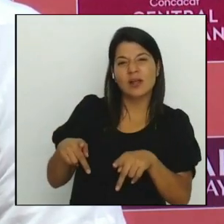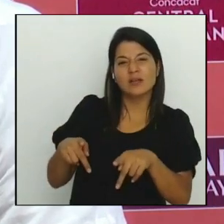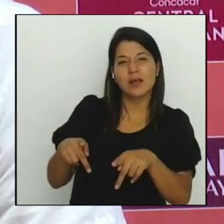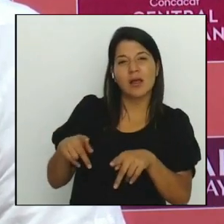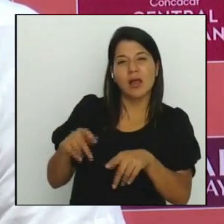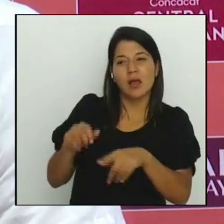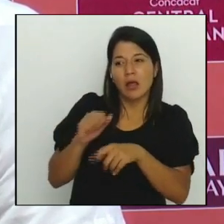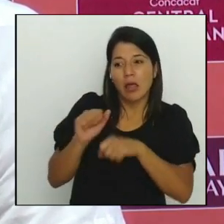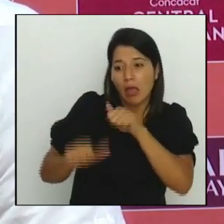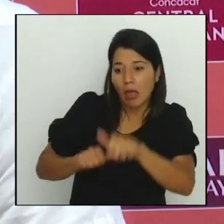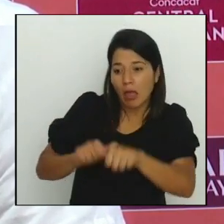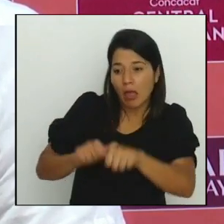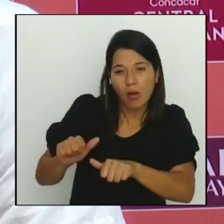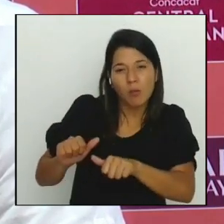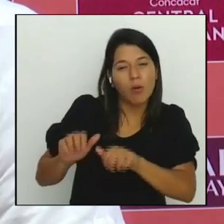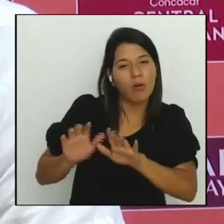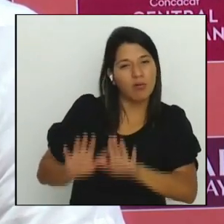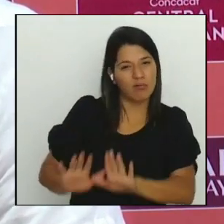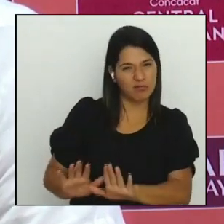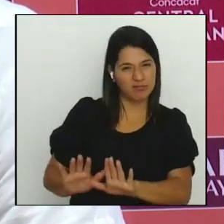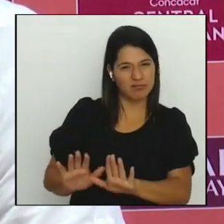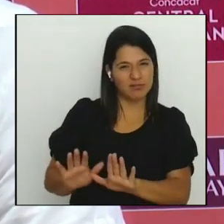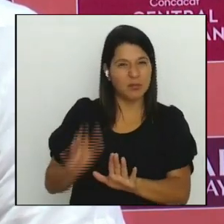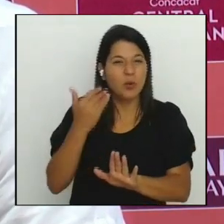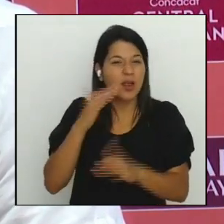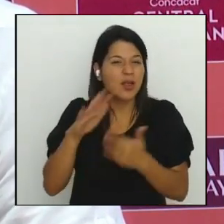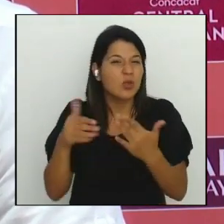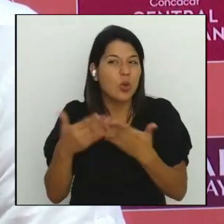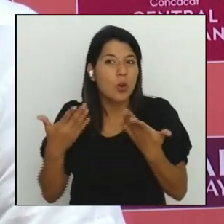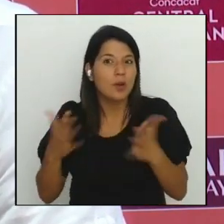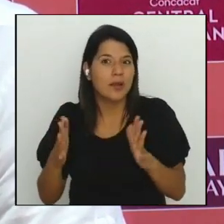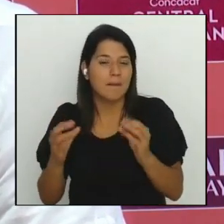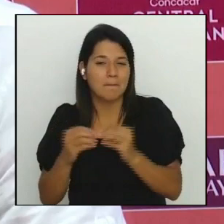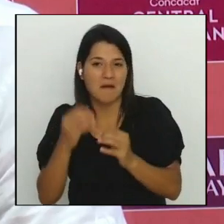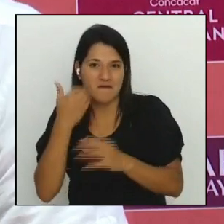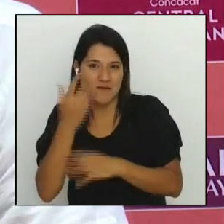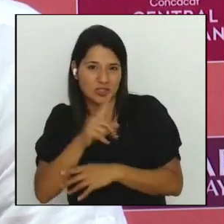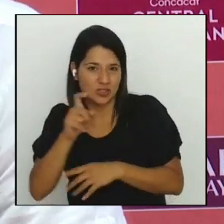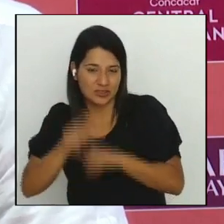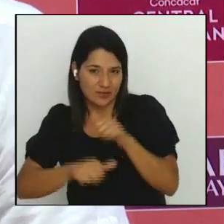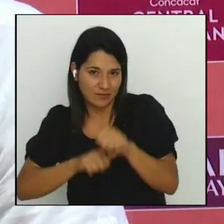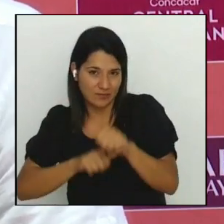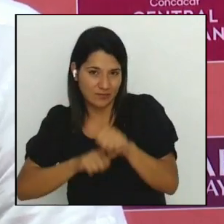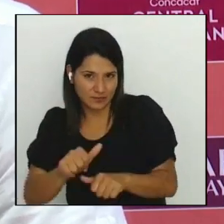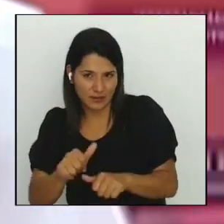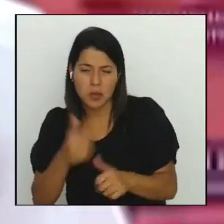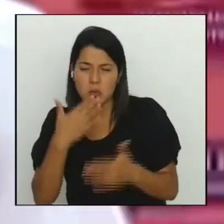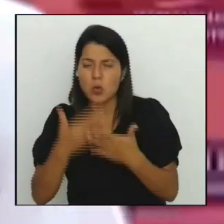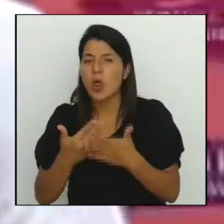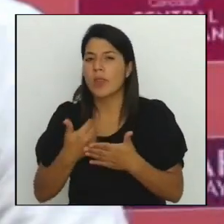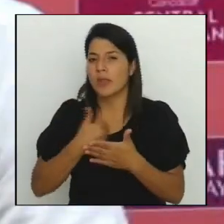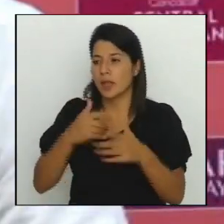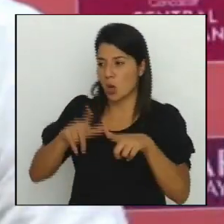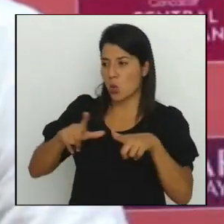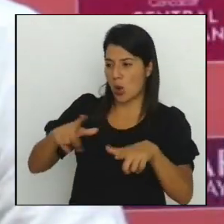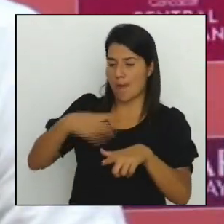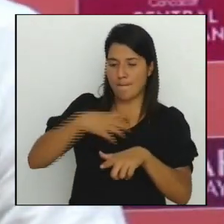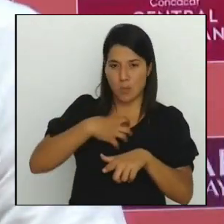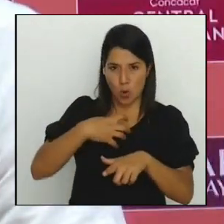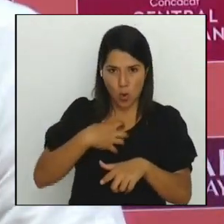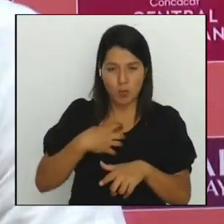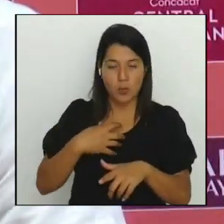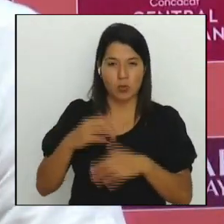a veces quisiera uno pues tener las comodidades y tener una localía pero yo la verdad que